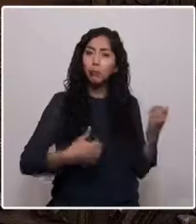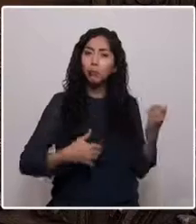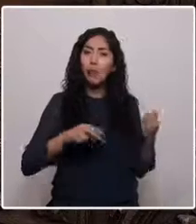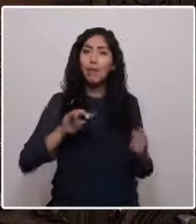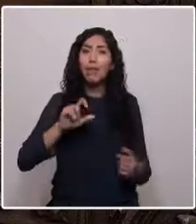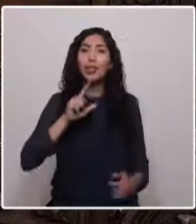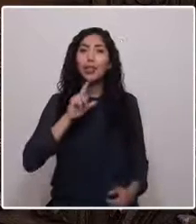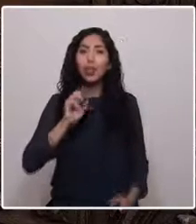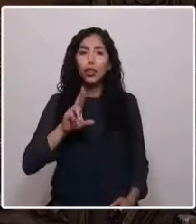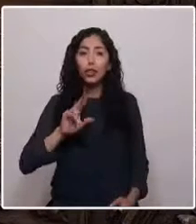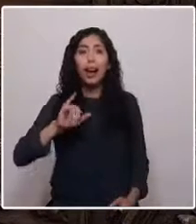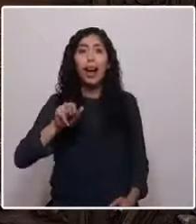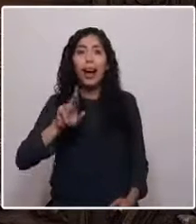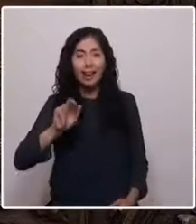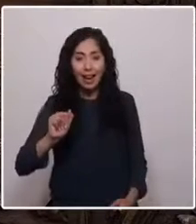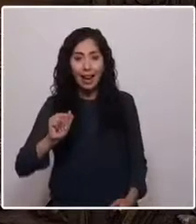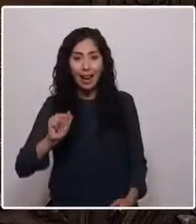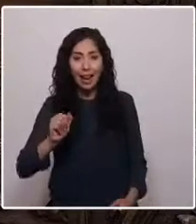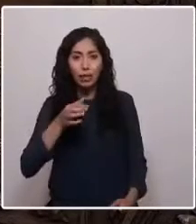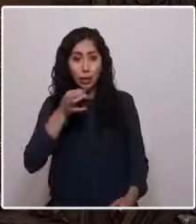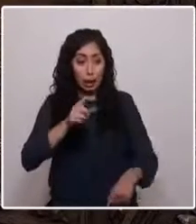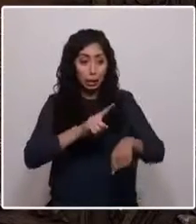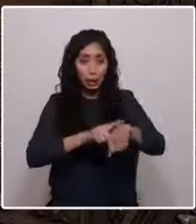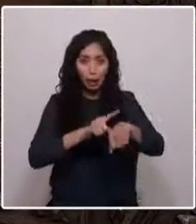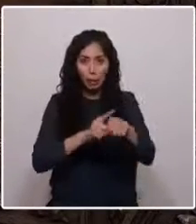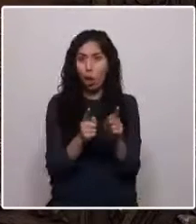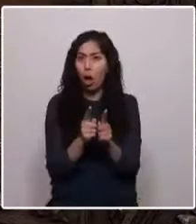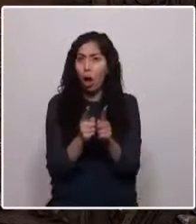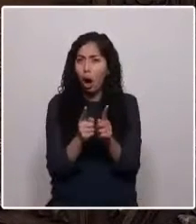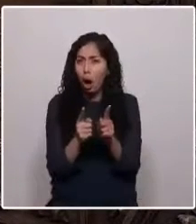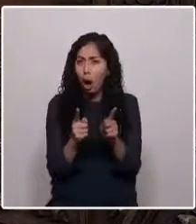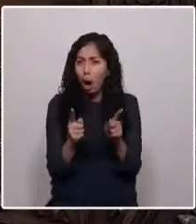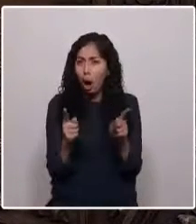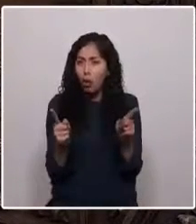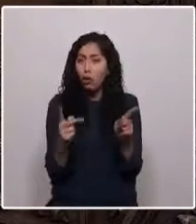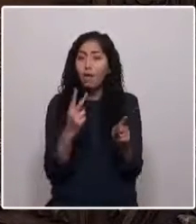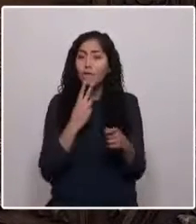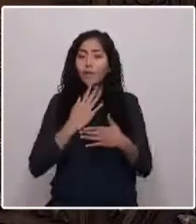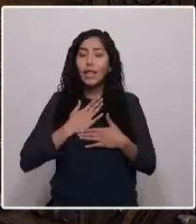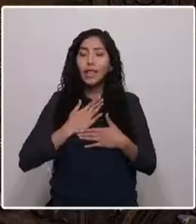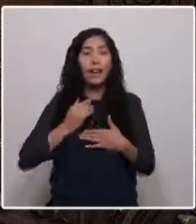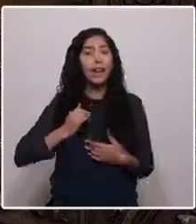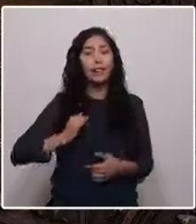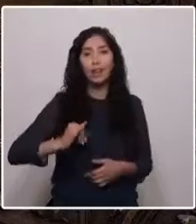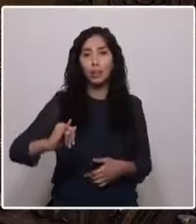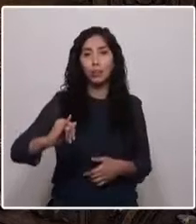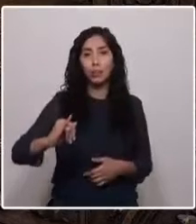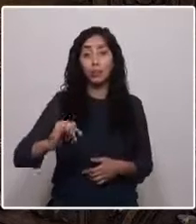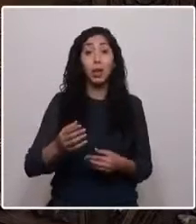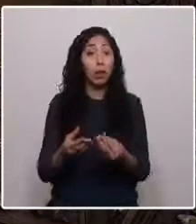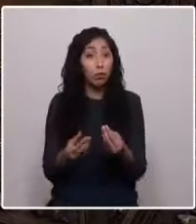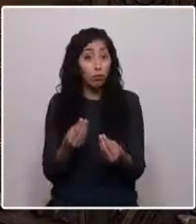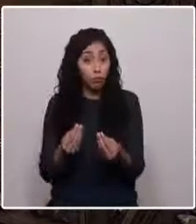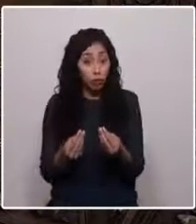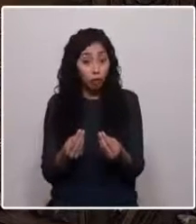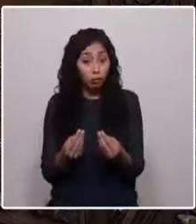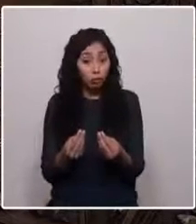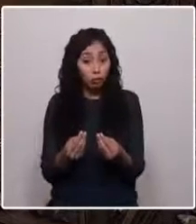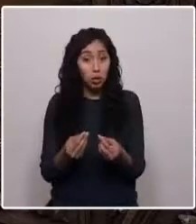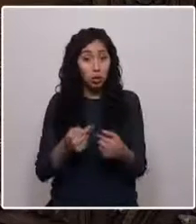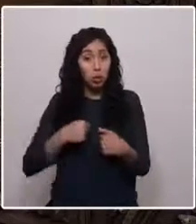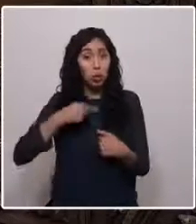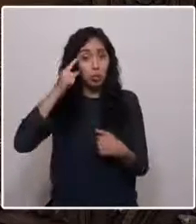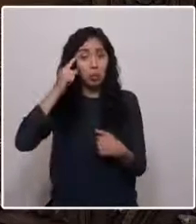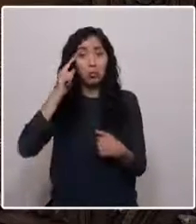el tiempo es largo. El tiempo nunca llega y la vida es eterna. Bueno, eso es lo que estoy pienso